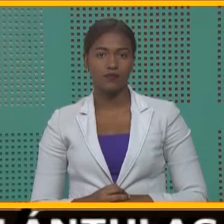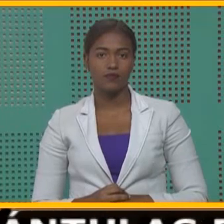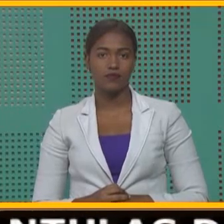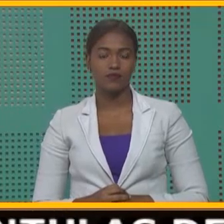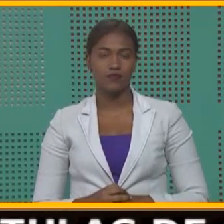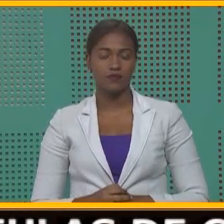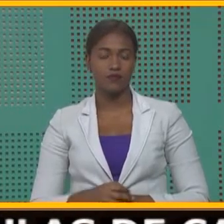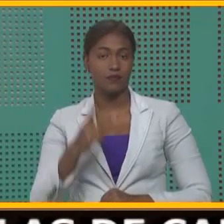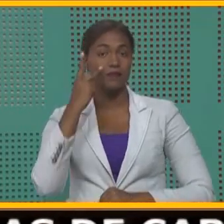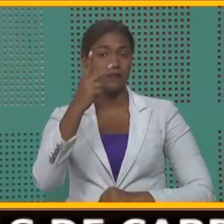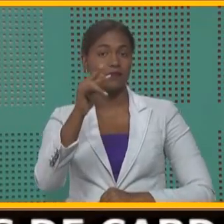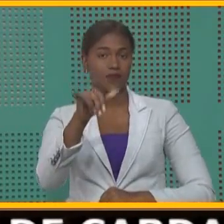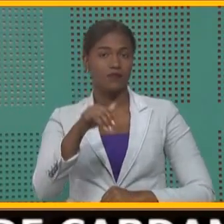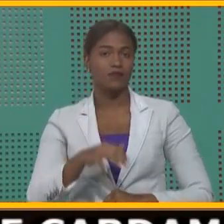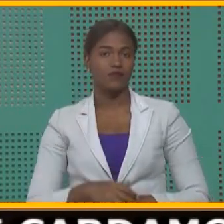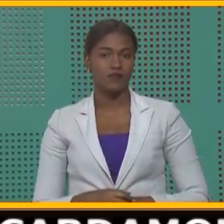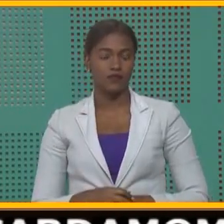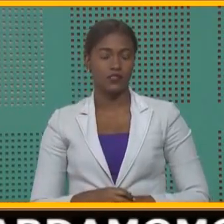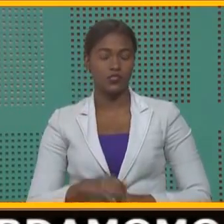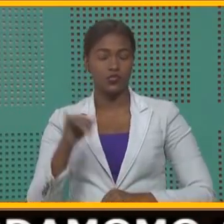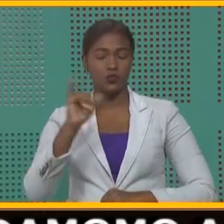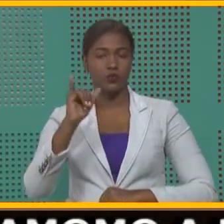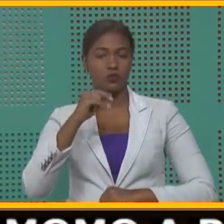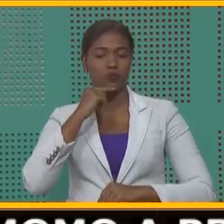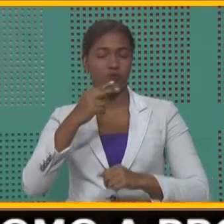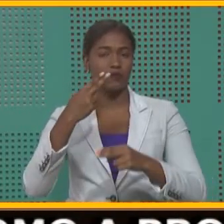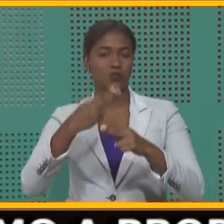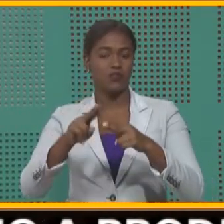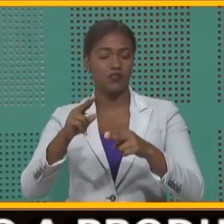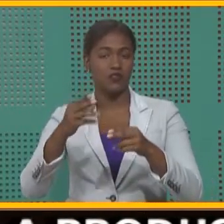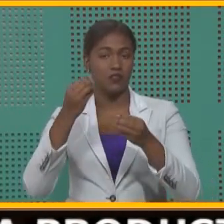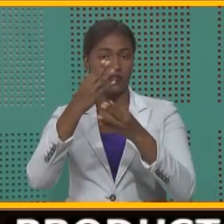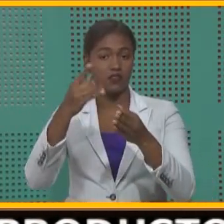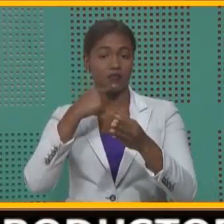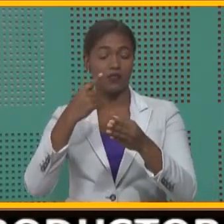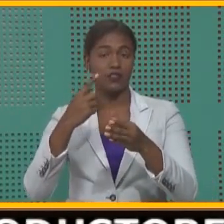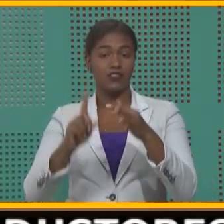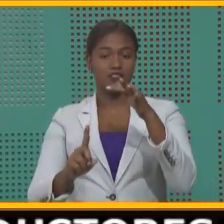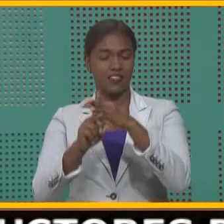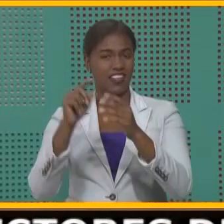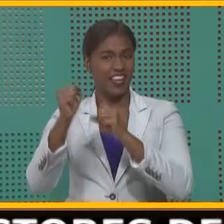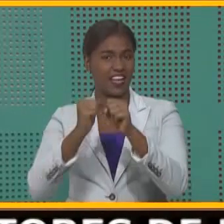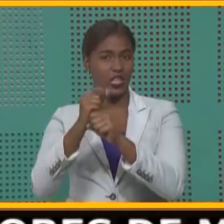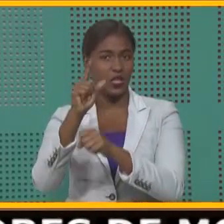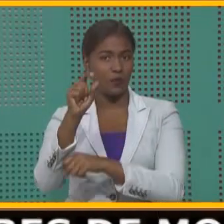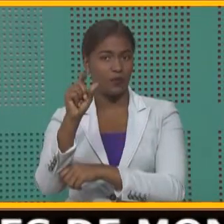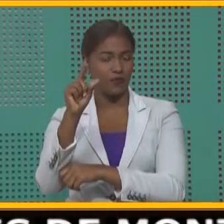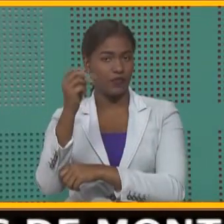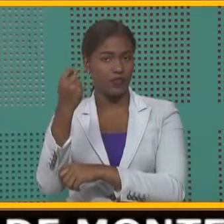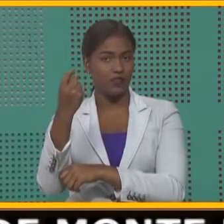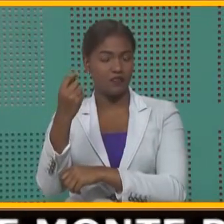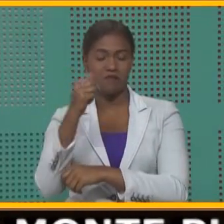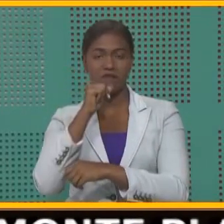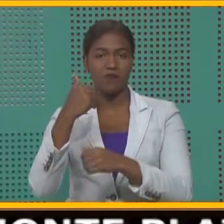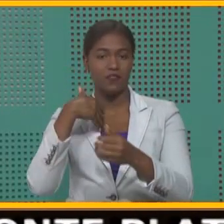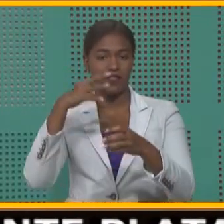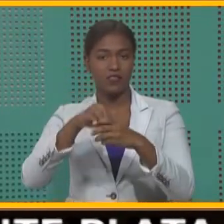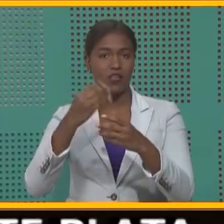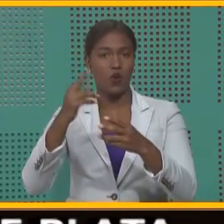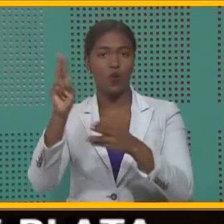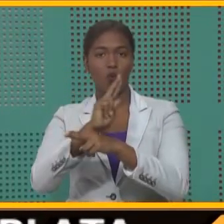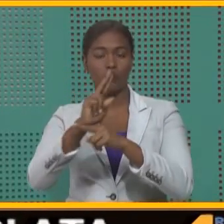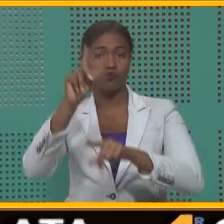Ahí lo escucharon. Una buena noticia es que desde el año 2011 no se registra en el país alguna persona lesionada por el uso de fuegos